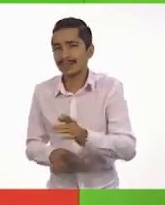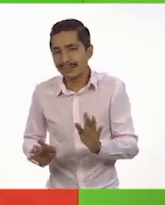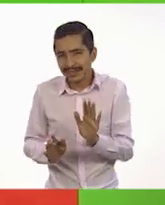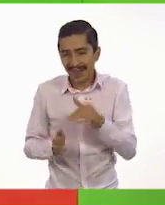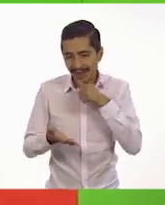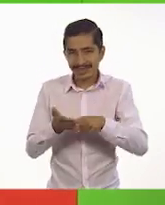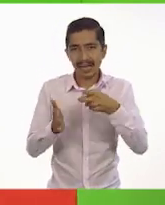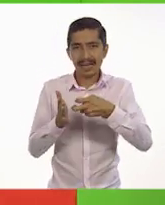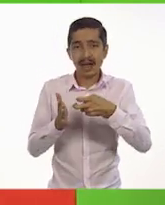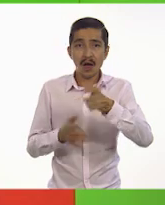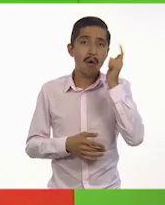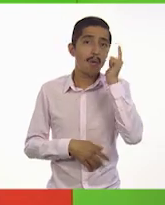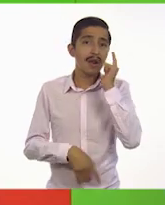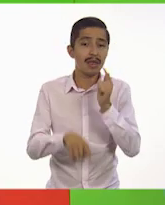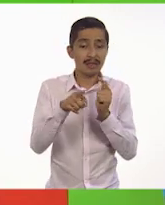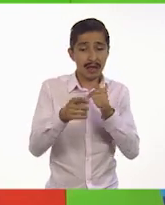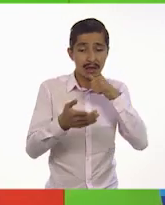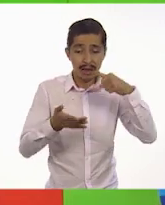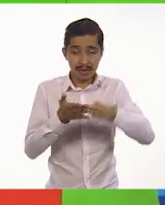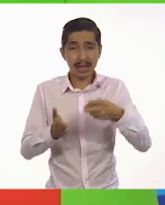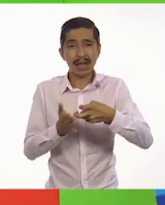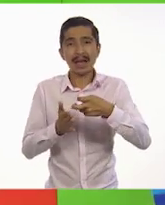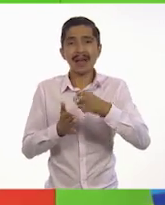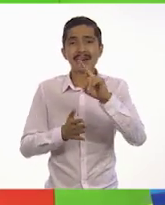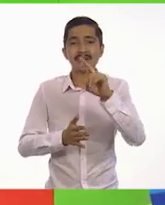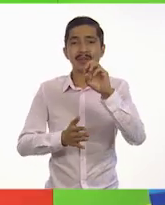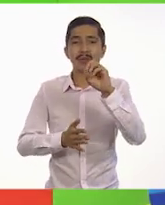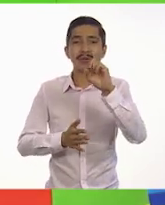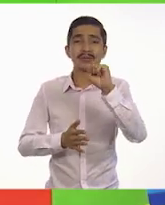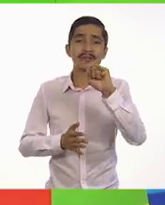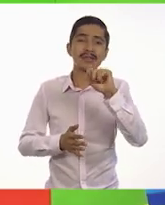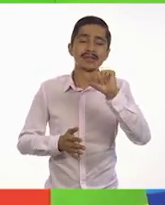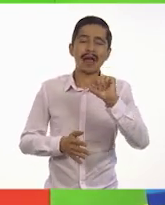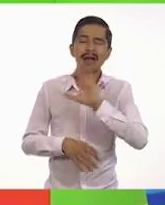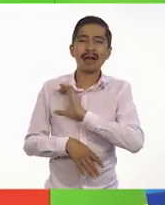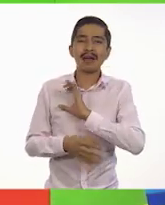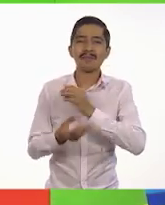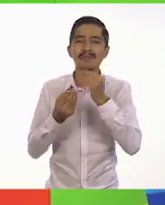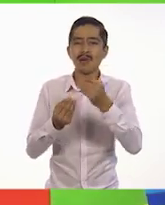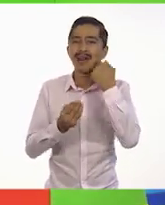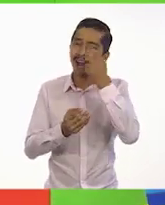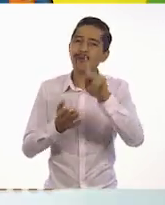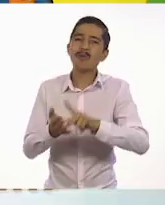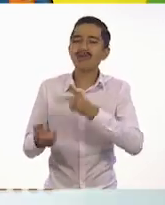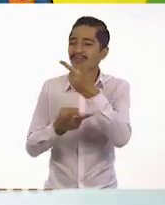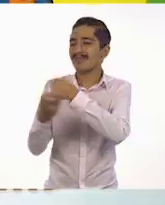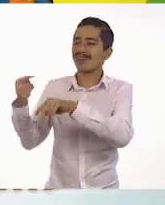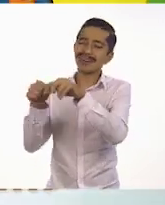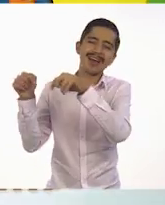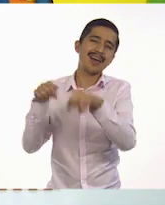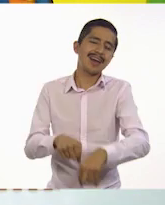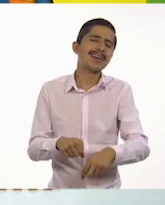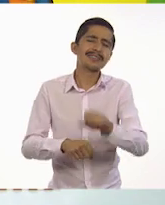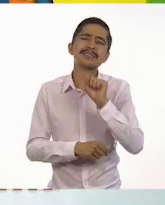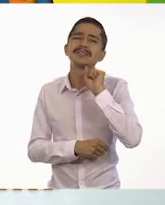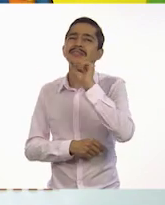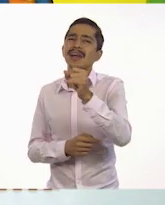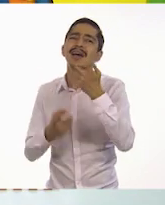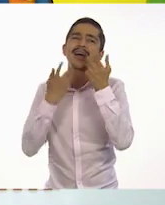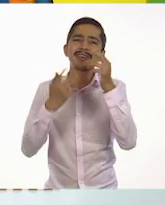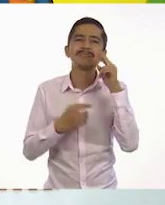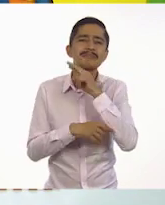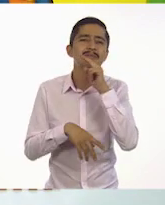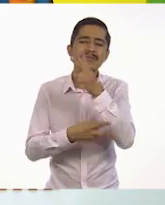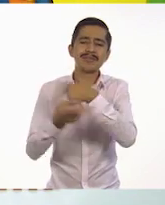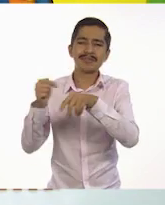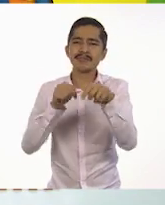Esperemos que con esta carta Rosita sepa que la queremos mucho y queremos que regrese al programa. Sí, Rosita, te queremos pronto